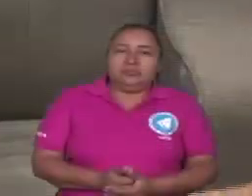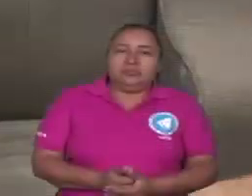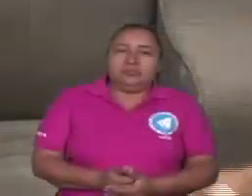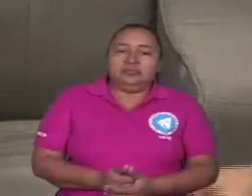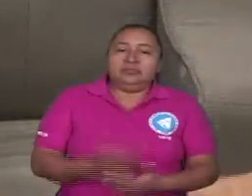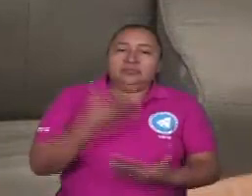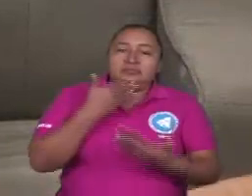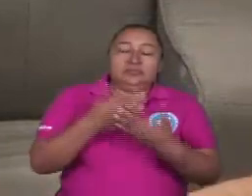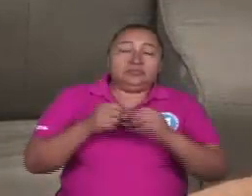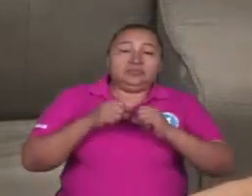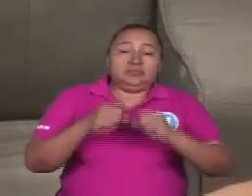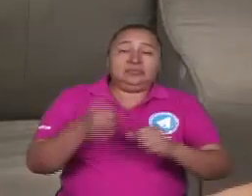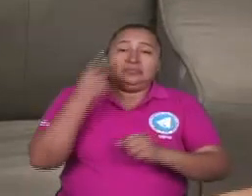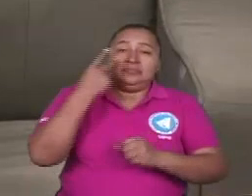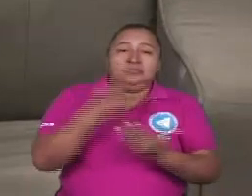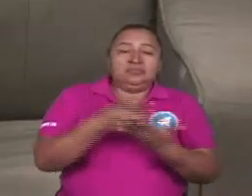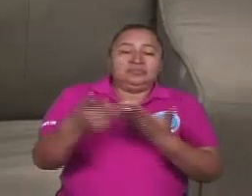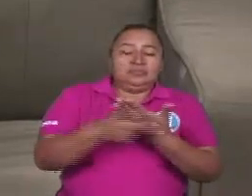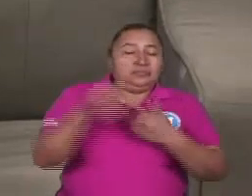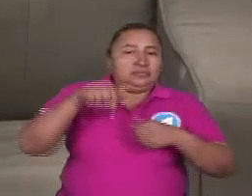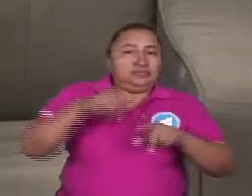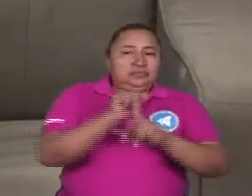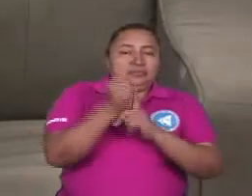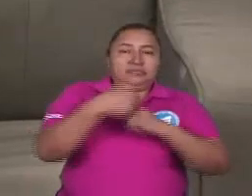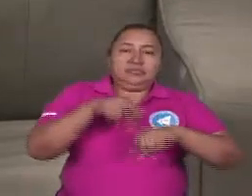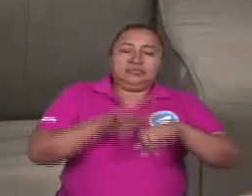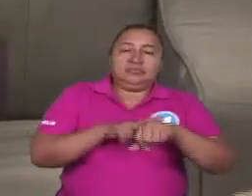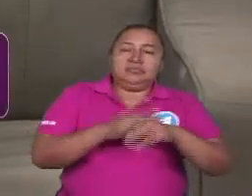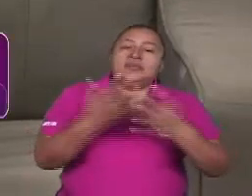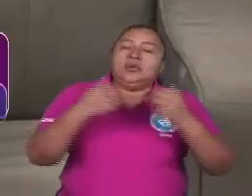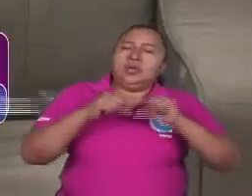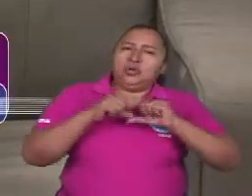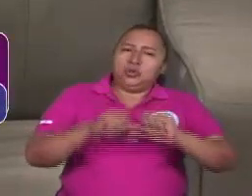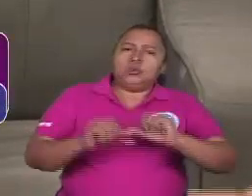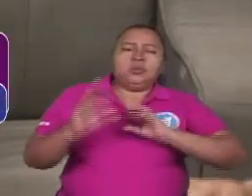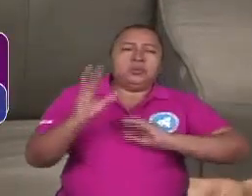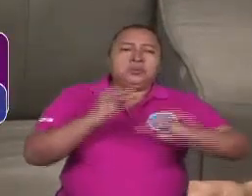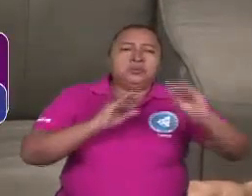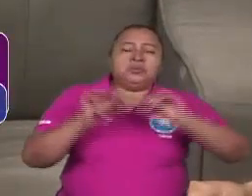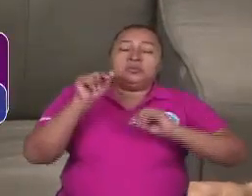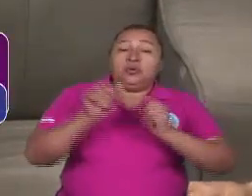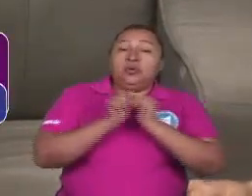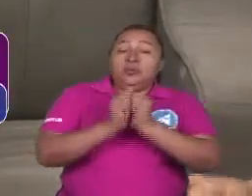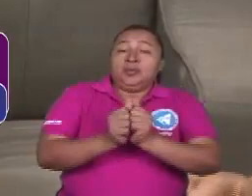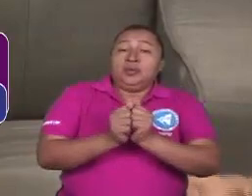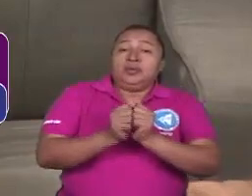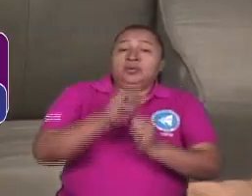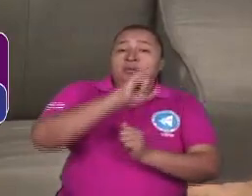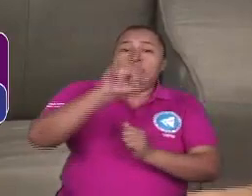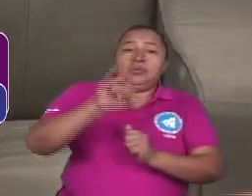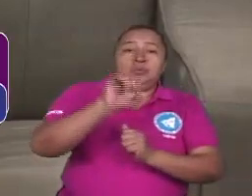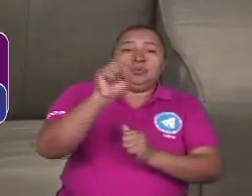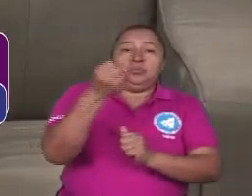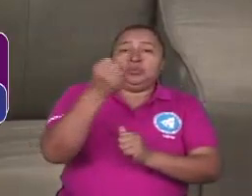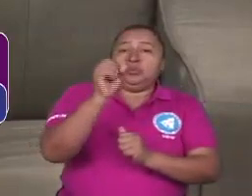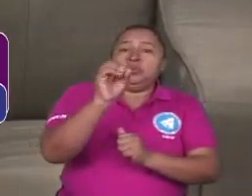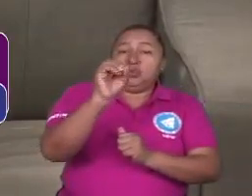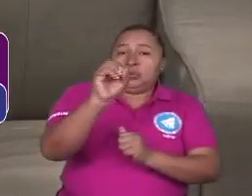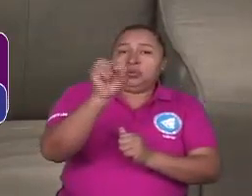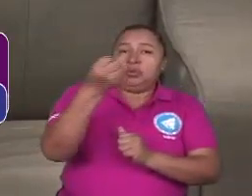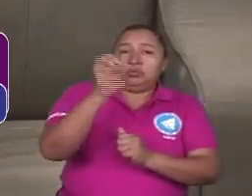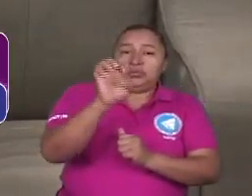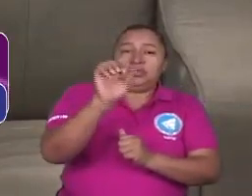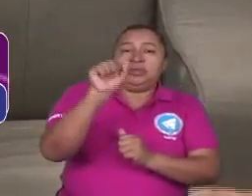Gracias por continuar en sintonía de su programa desde el Parlamento. Continuamos nuestra conversación con el compañero José Ángel Bermúdez, Secretario